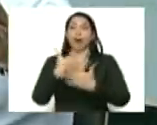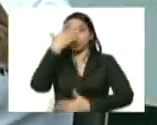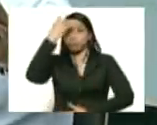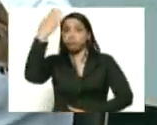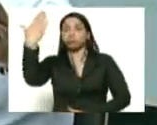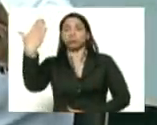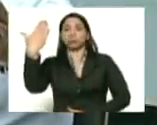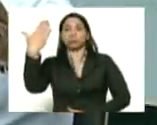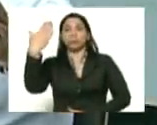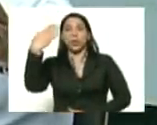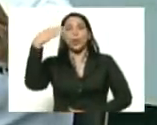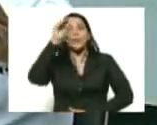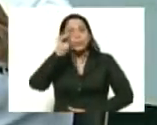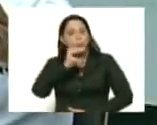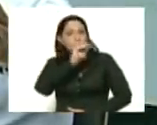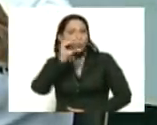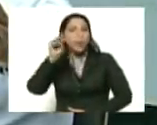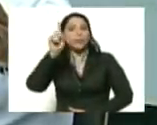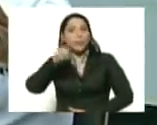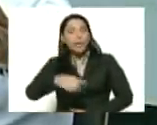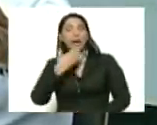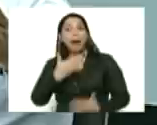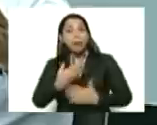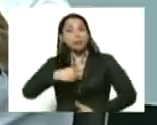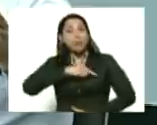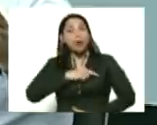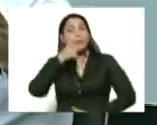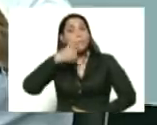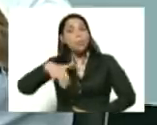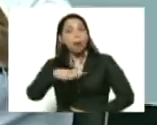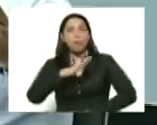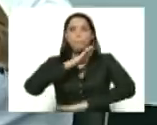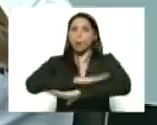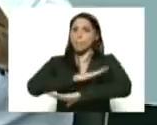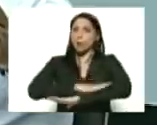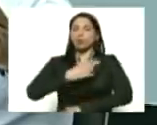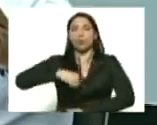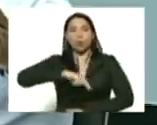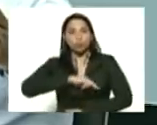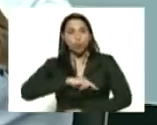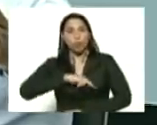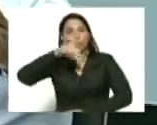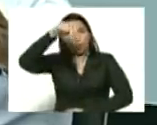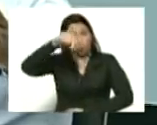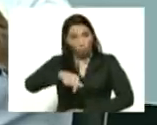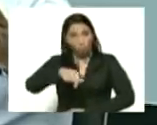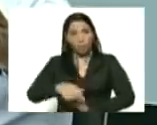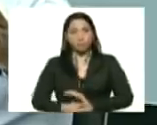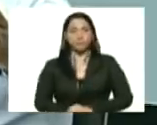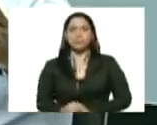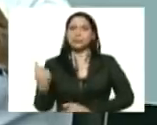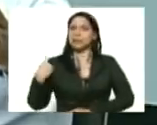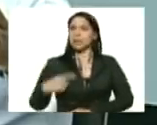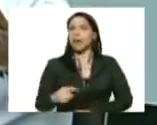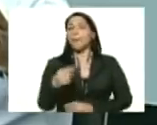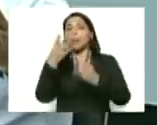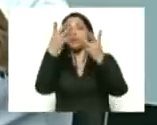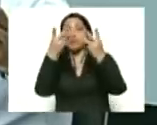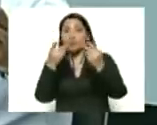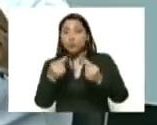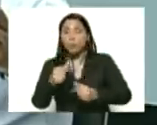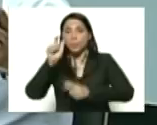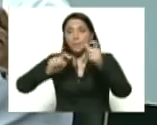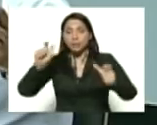a sus bendiciones y gracias a nuestro pueblo y a su disciplina. Nosotros hoy tenemos un número de casos